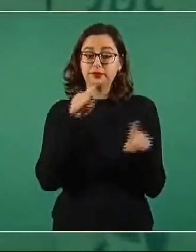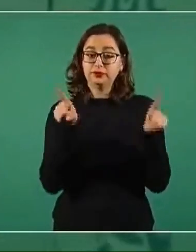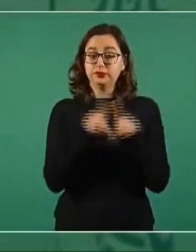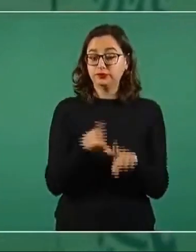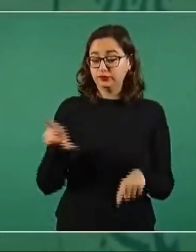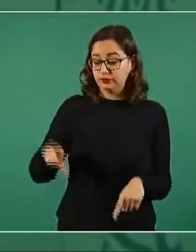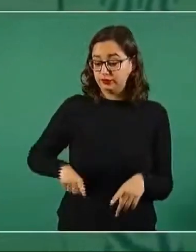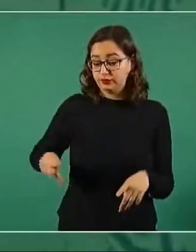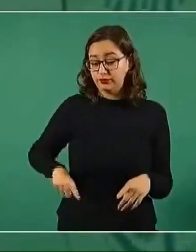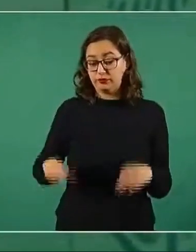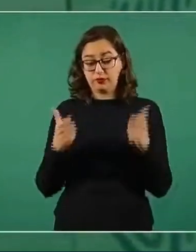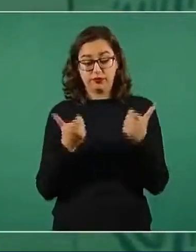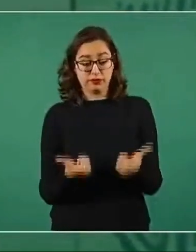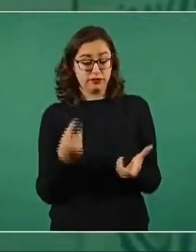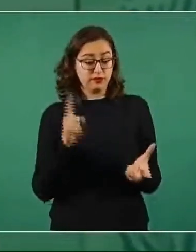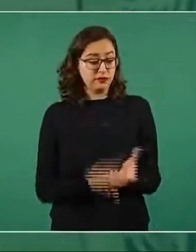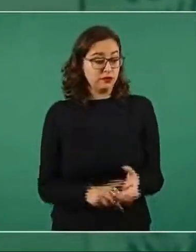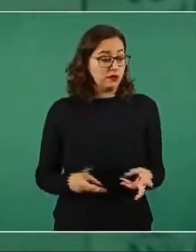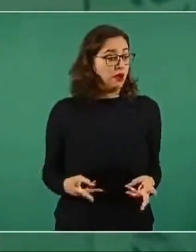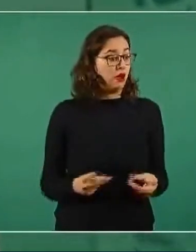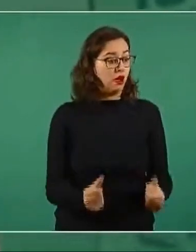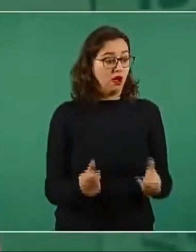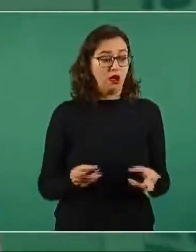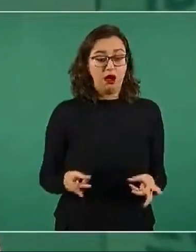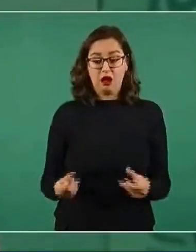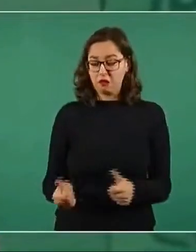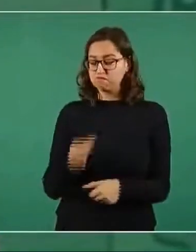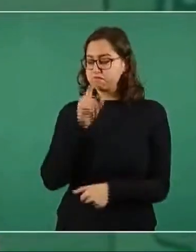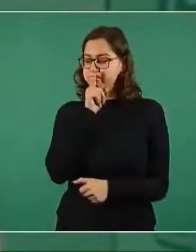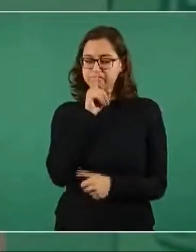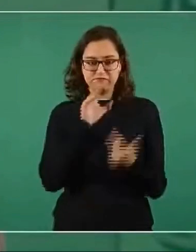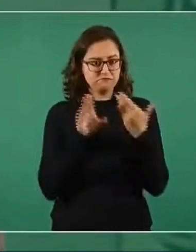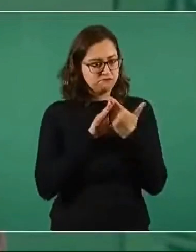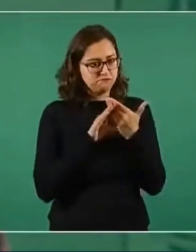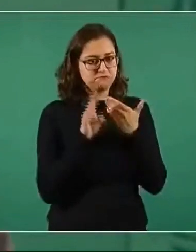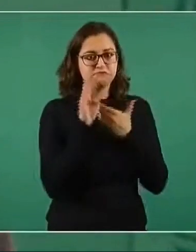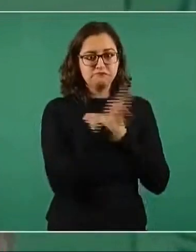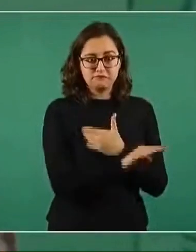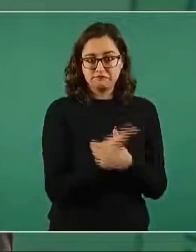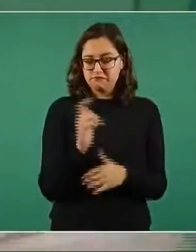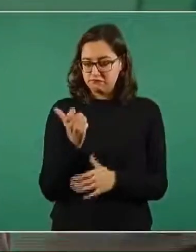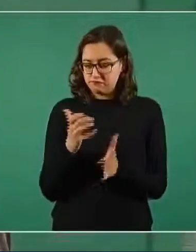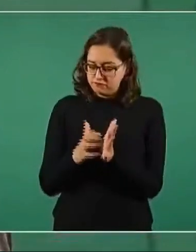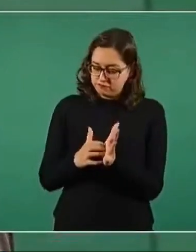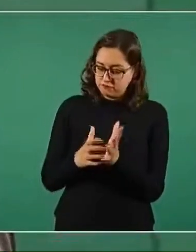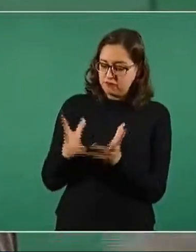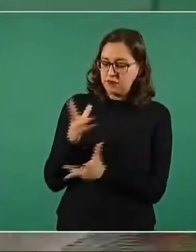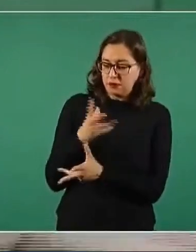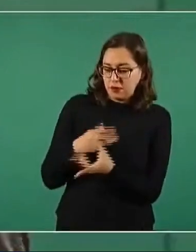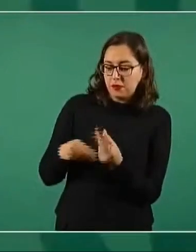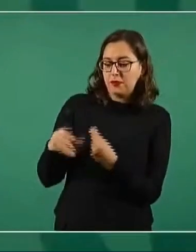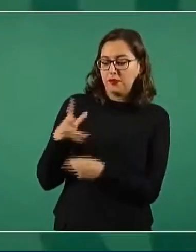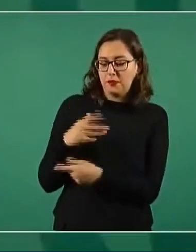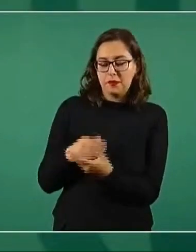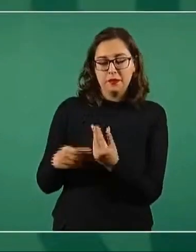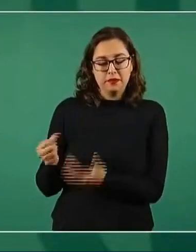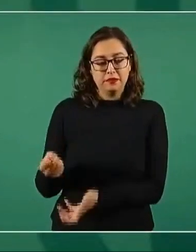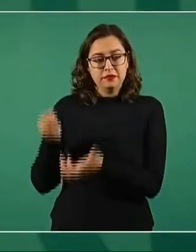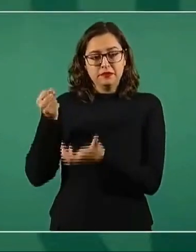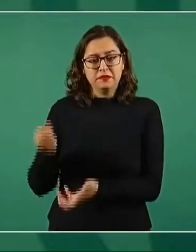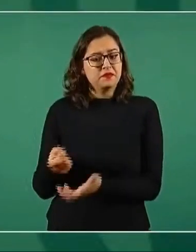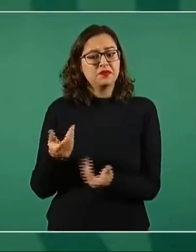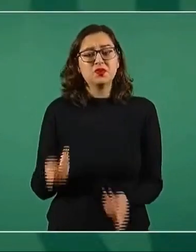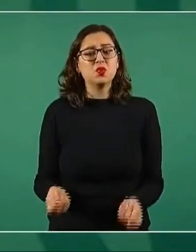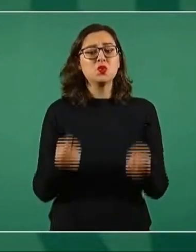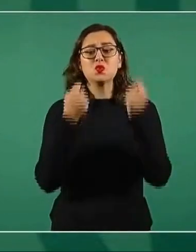y aunque no lo publiquen en el Reforma